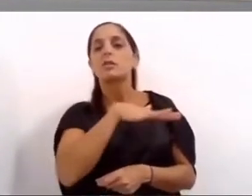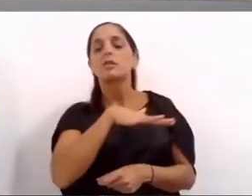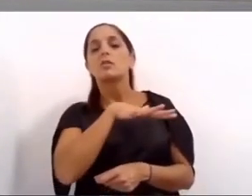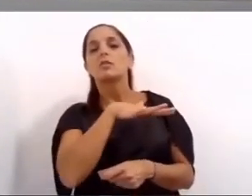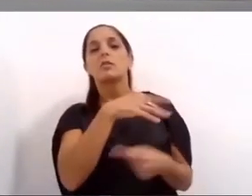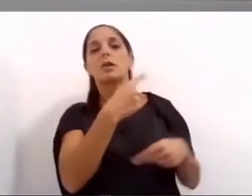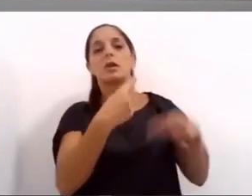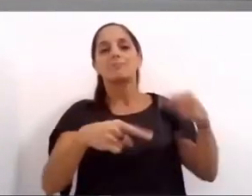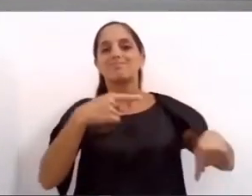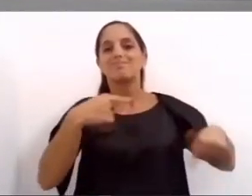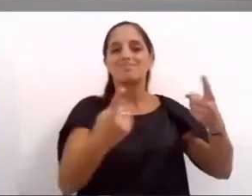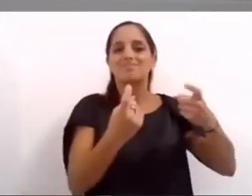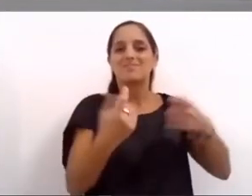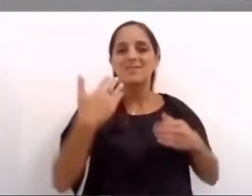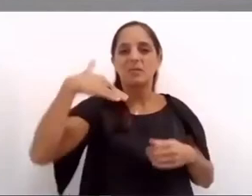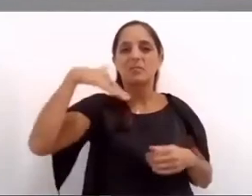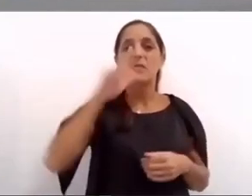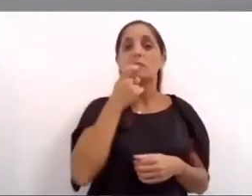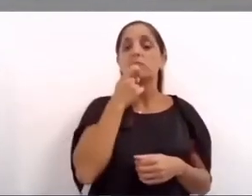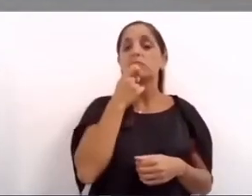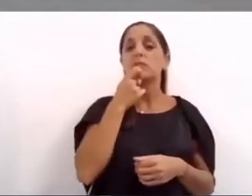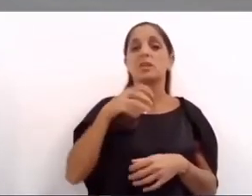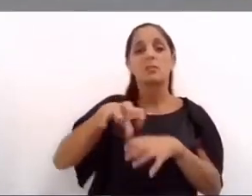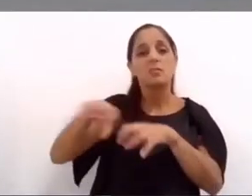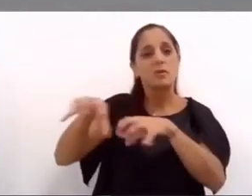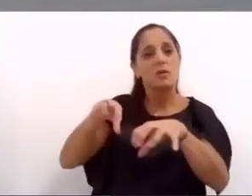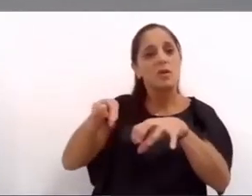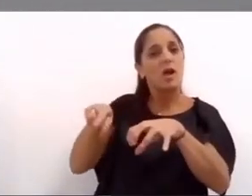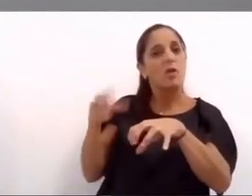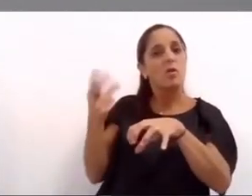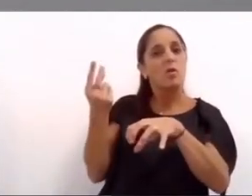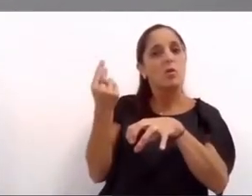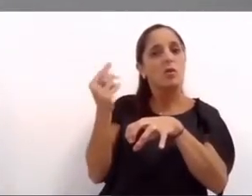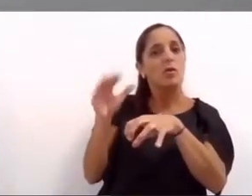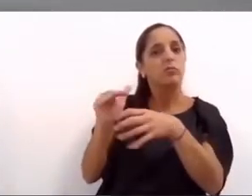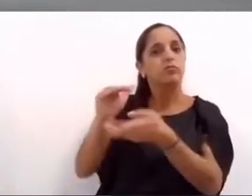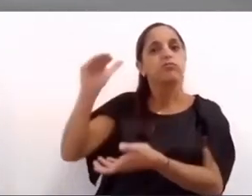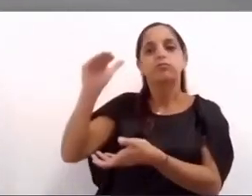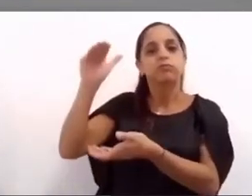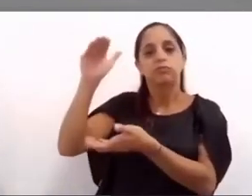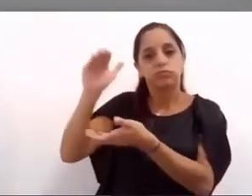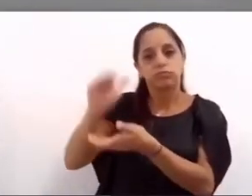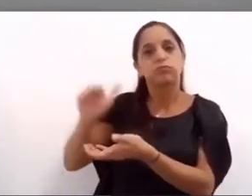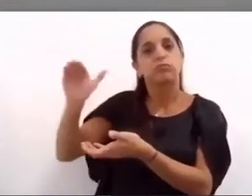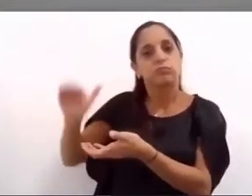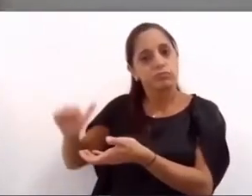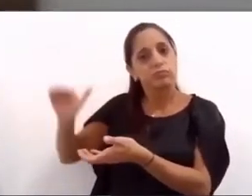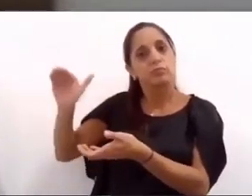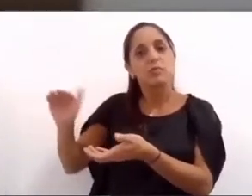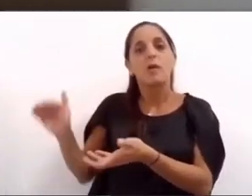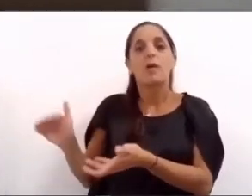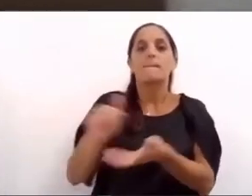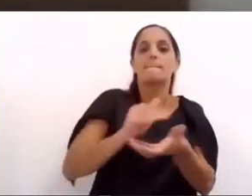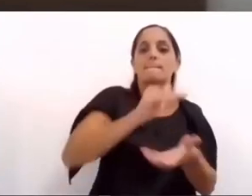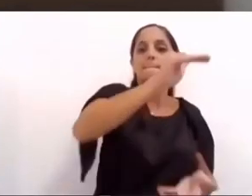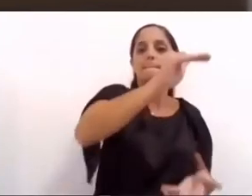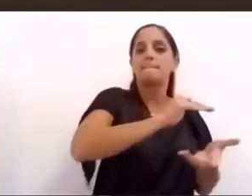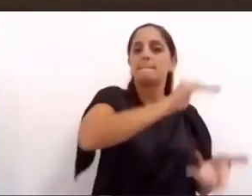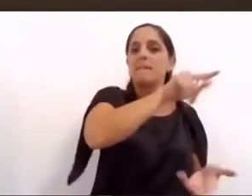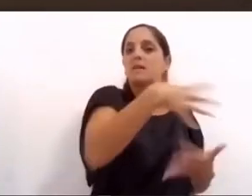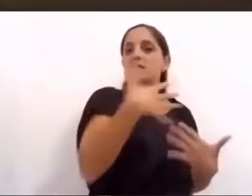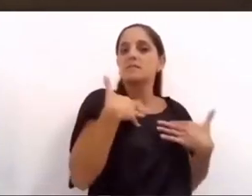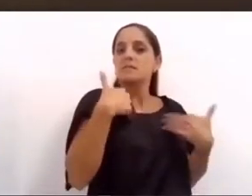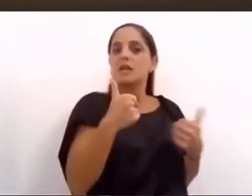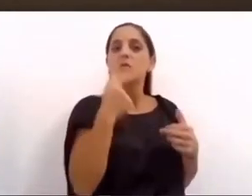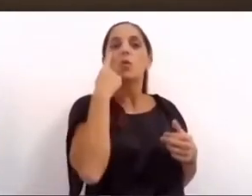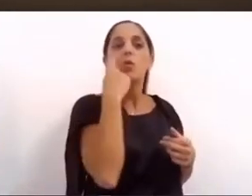y redujimos el gasto en algunas áreas para hacerlo crecer en otras como salud y control revisamos uno por uno los alquileres de